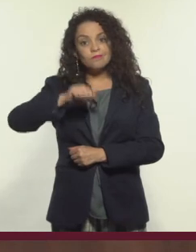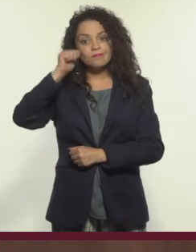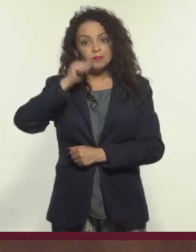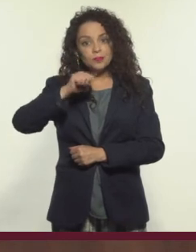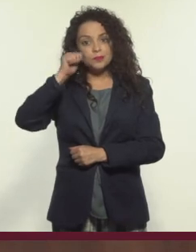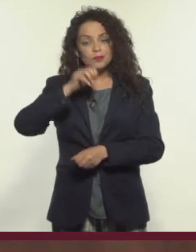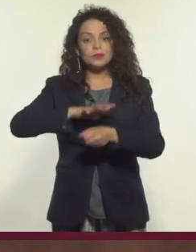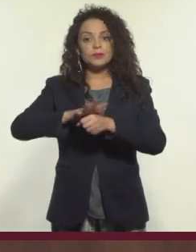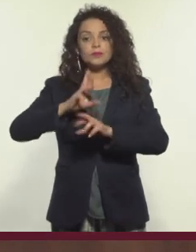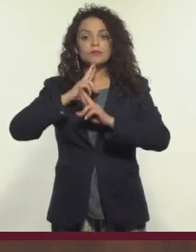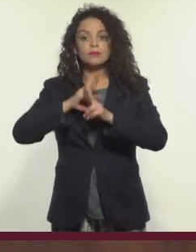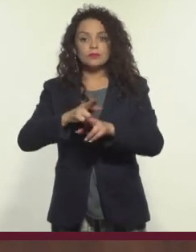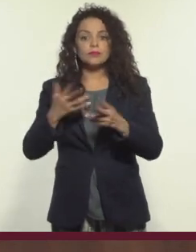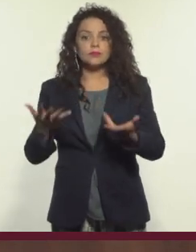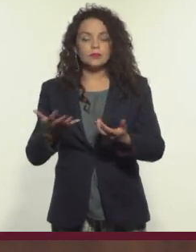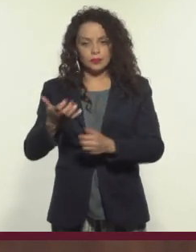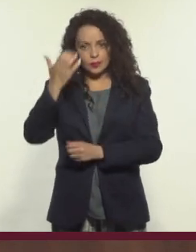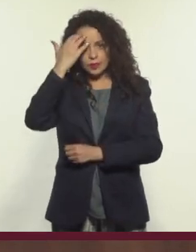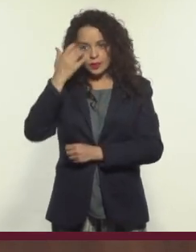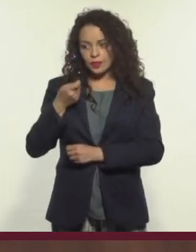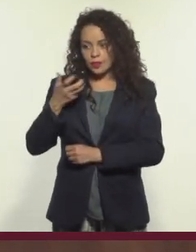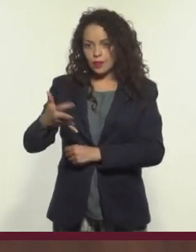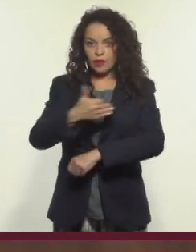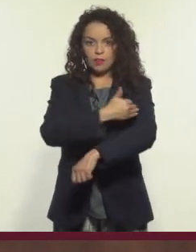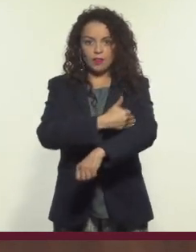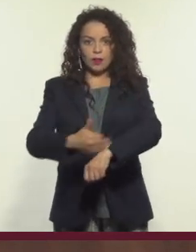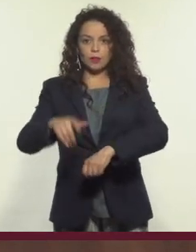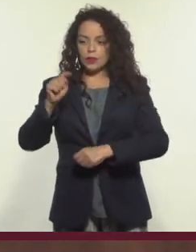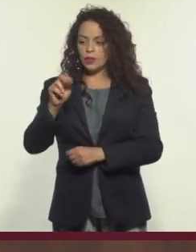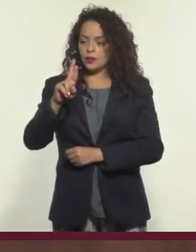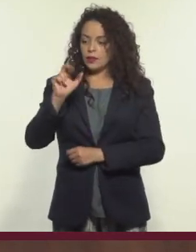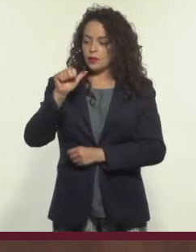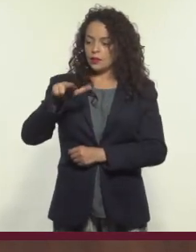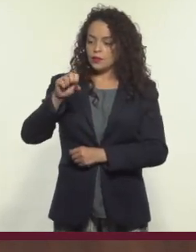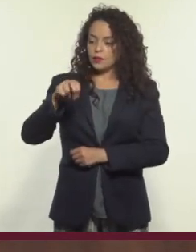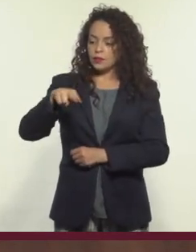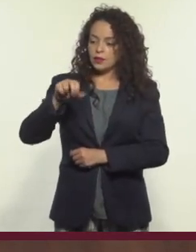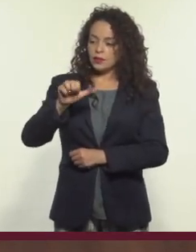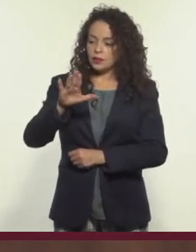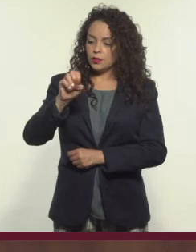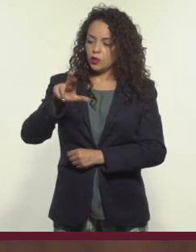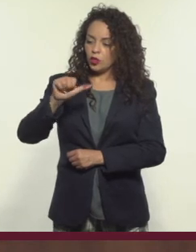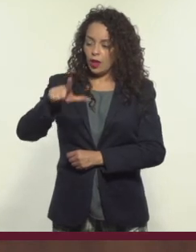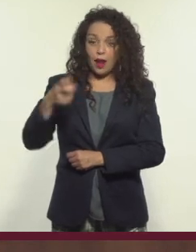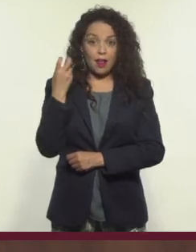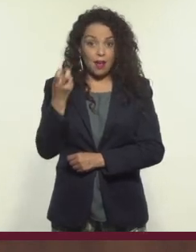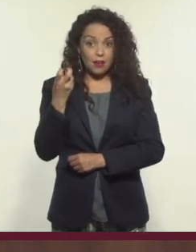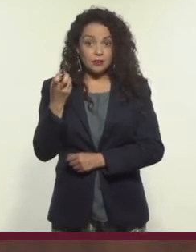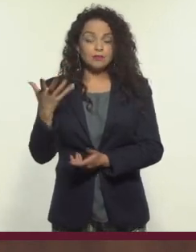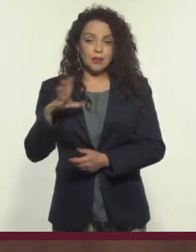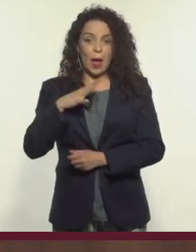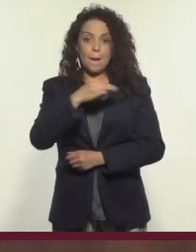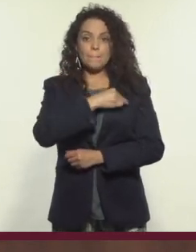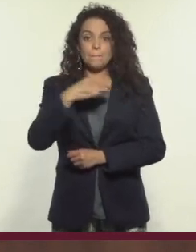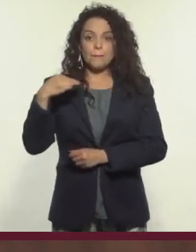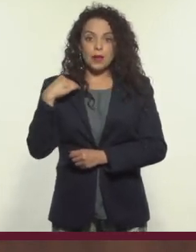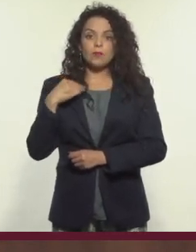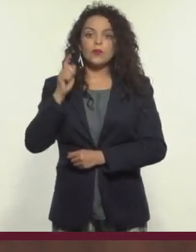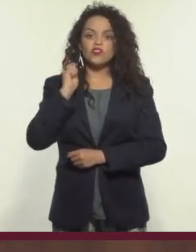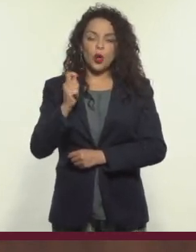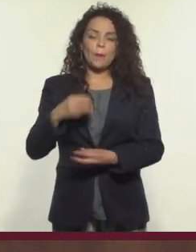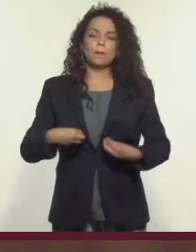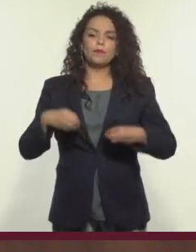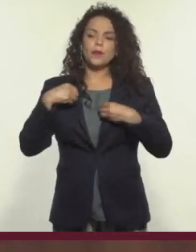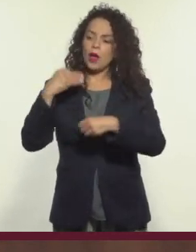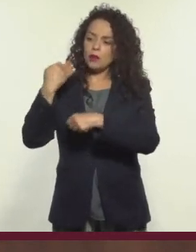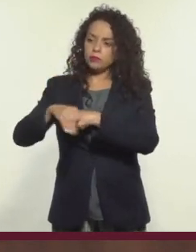todo momento da como resultado un fenómeno conocido como familias transnacionales. Estas familias tienen miembros que residen